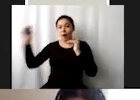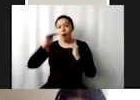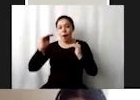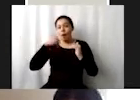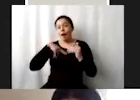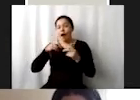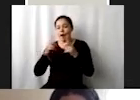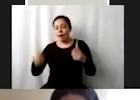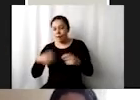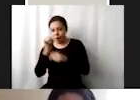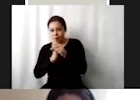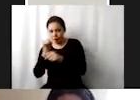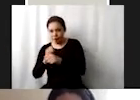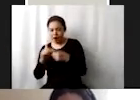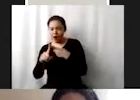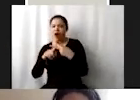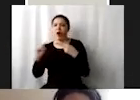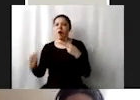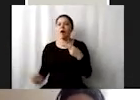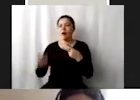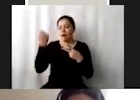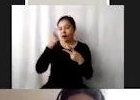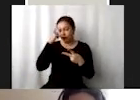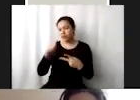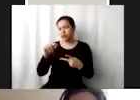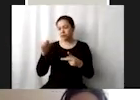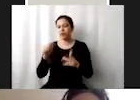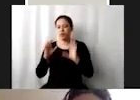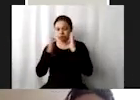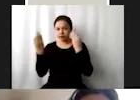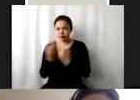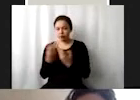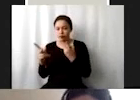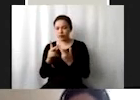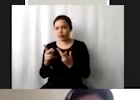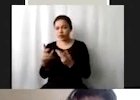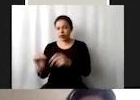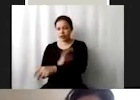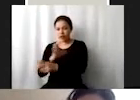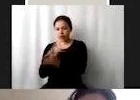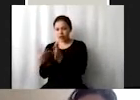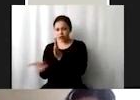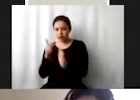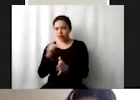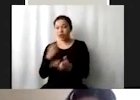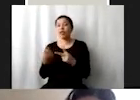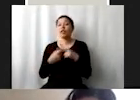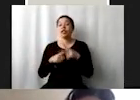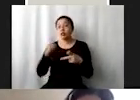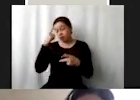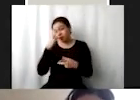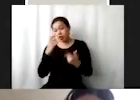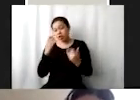investigativo como tecnológico para otras fuentes renovables empiecen por optar que la cooperación